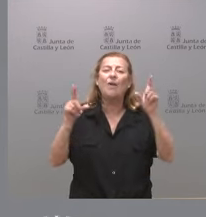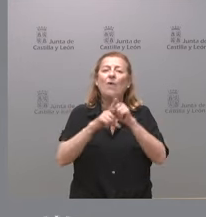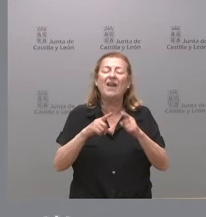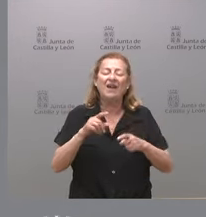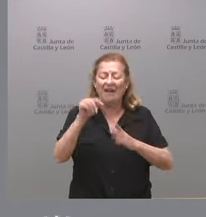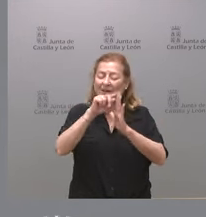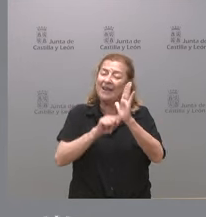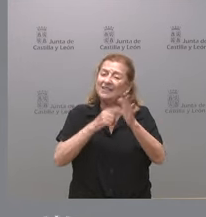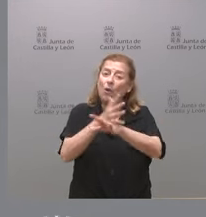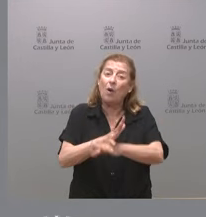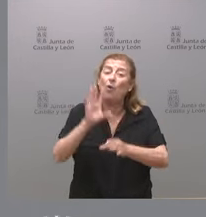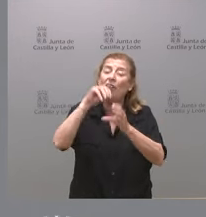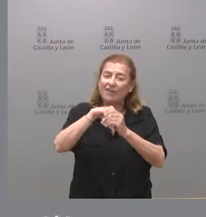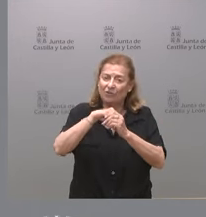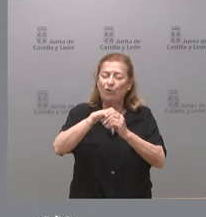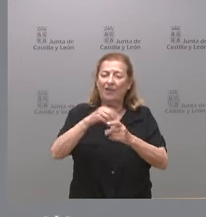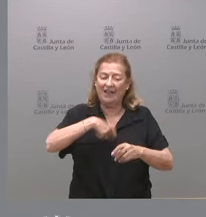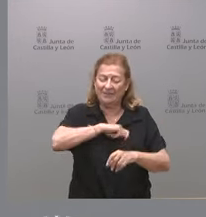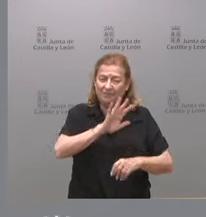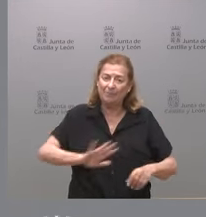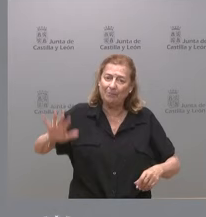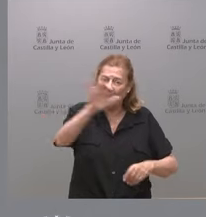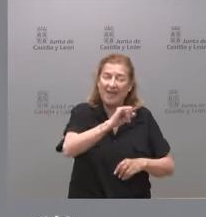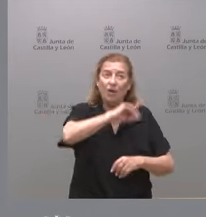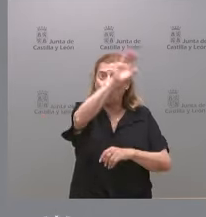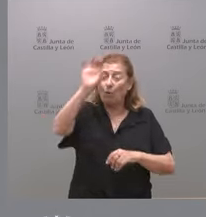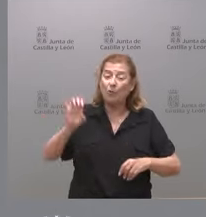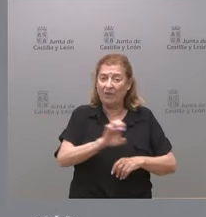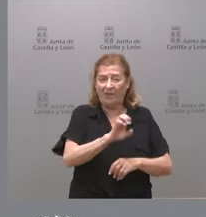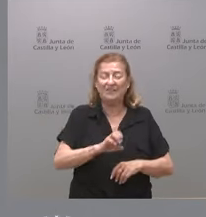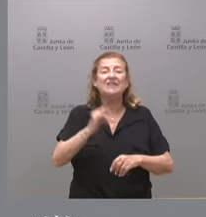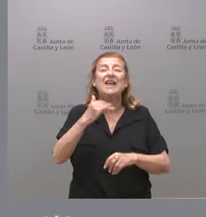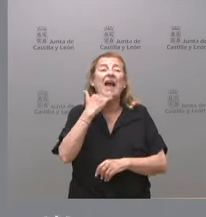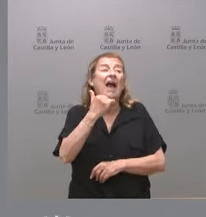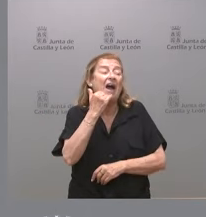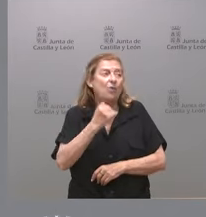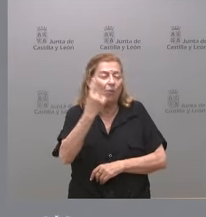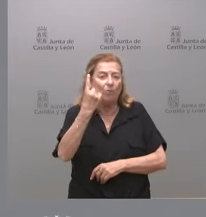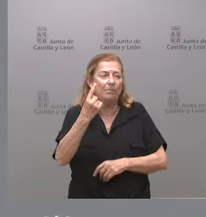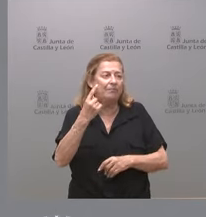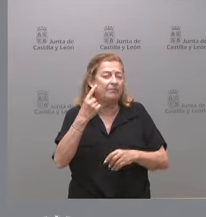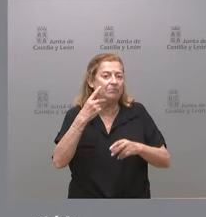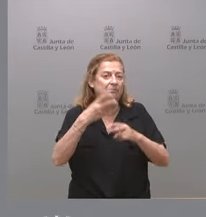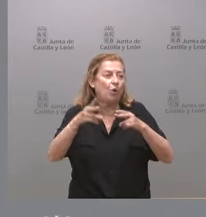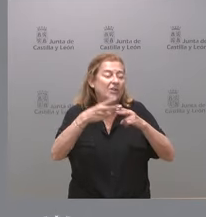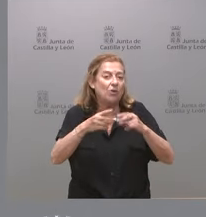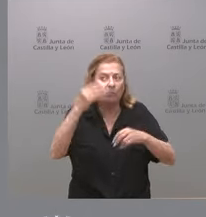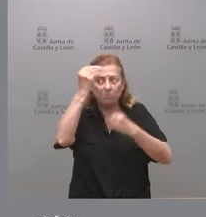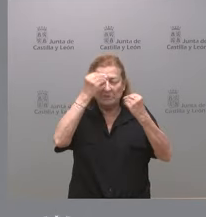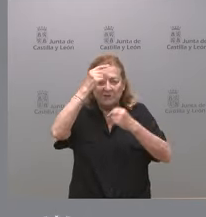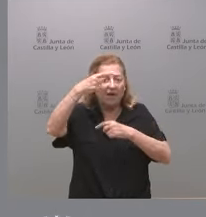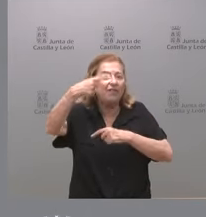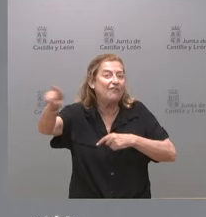juego dentro del conjunto de España y de las comunidades autónomas y si hay algún partido político que tenga otra opinión distinta